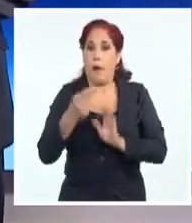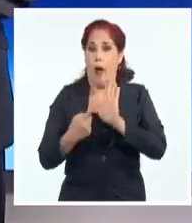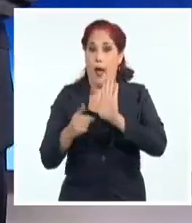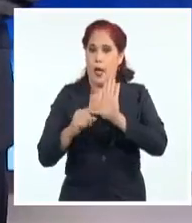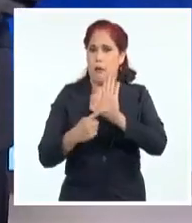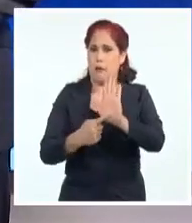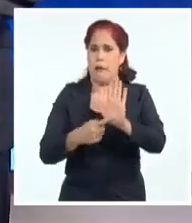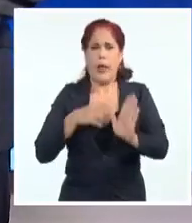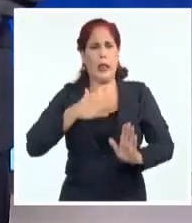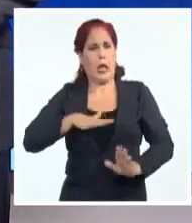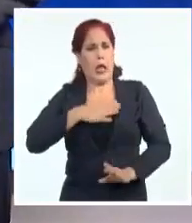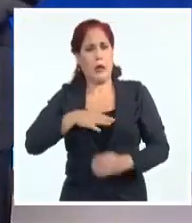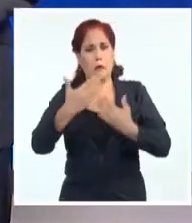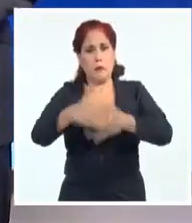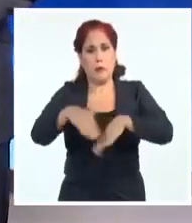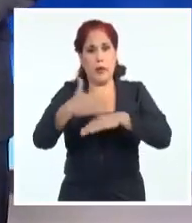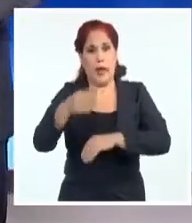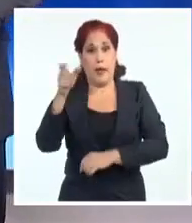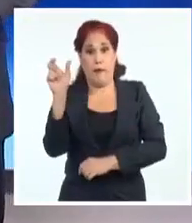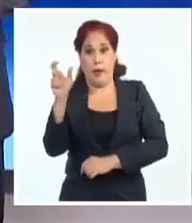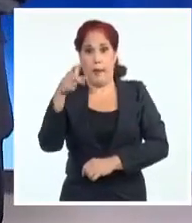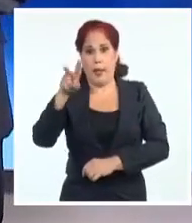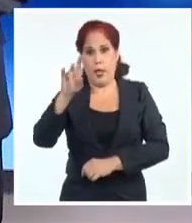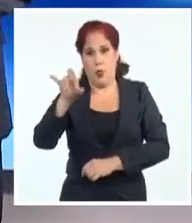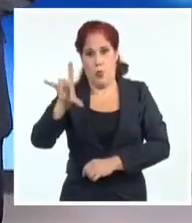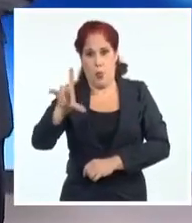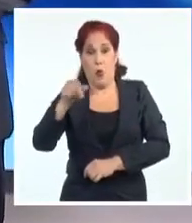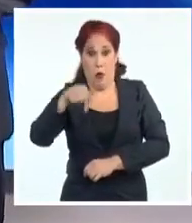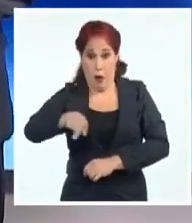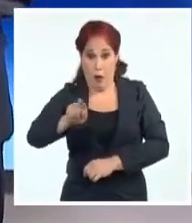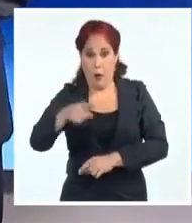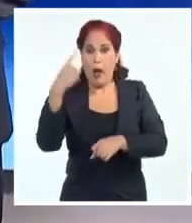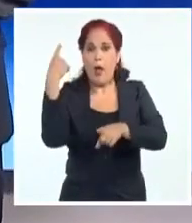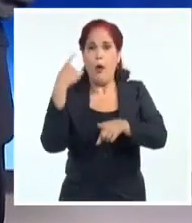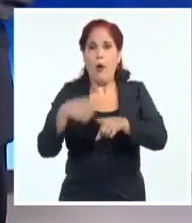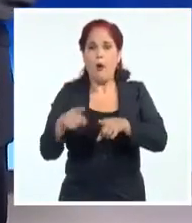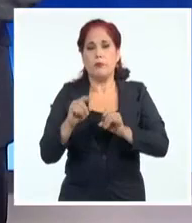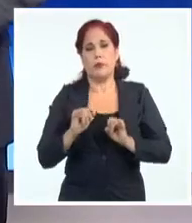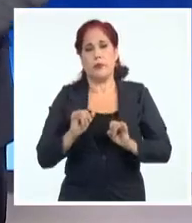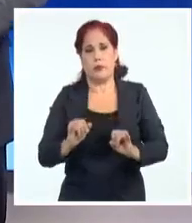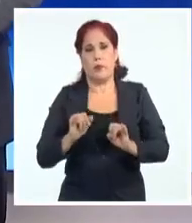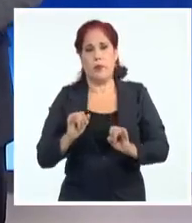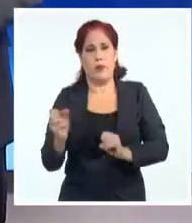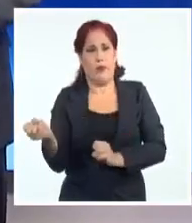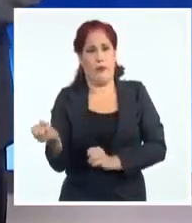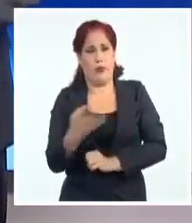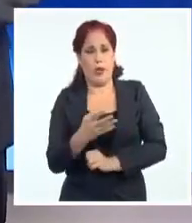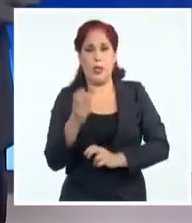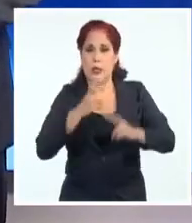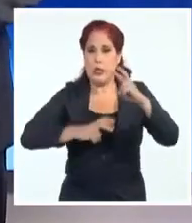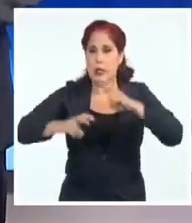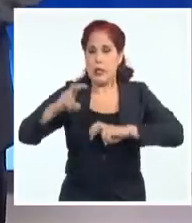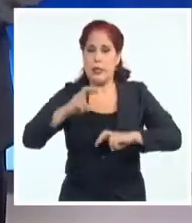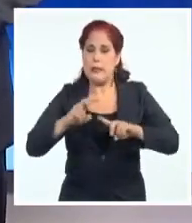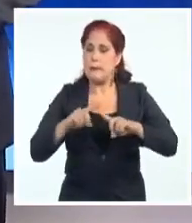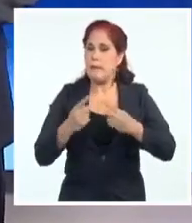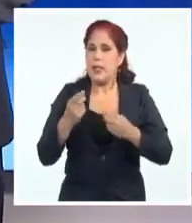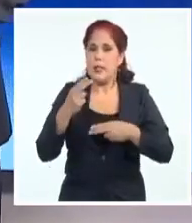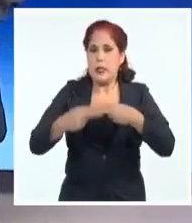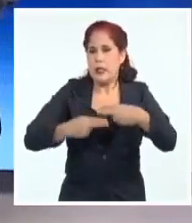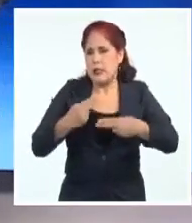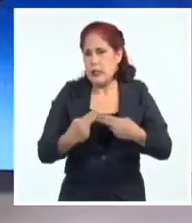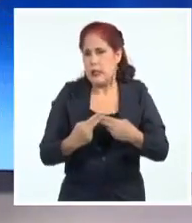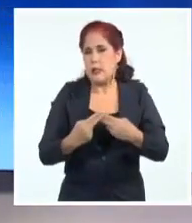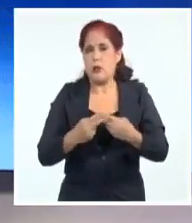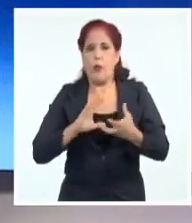tranquilidad del país este 26 de julio. Ahora les comparto otras de esas noticias que fueron elaboradas para distorsionar la imagen real